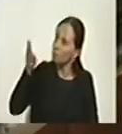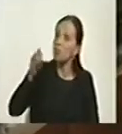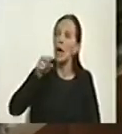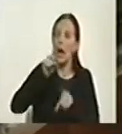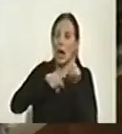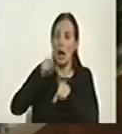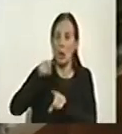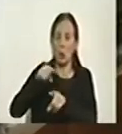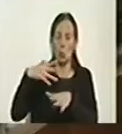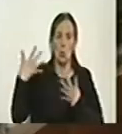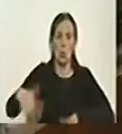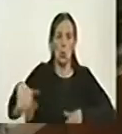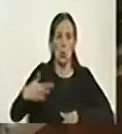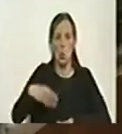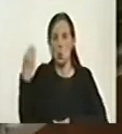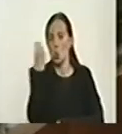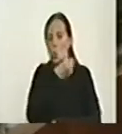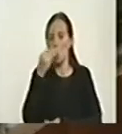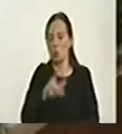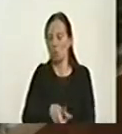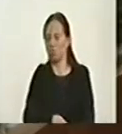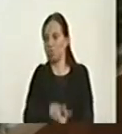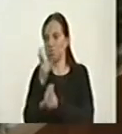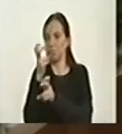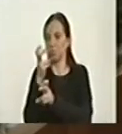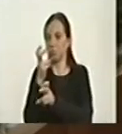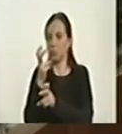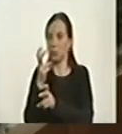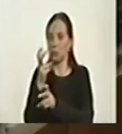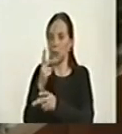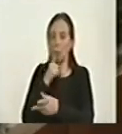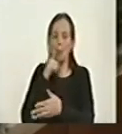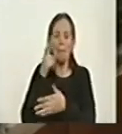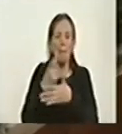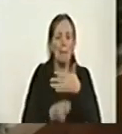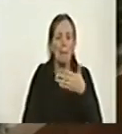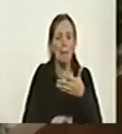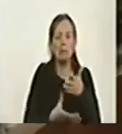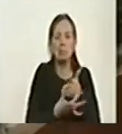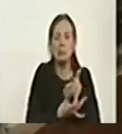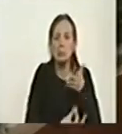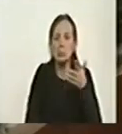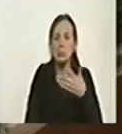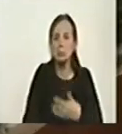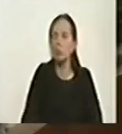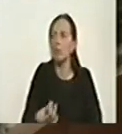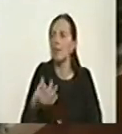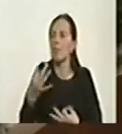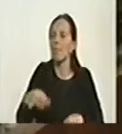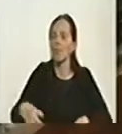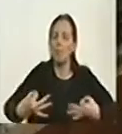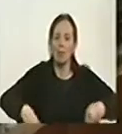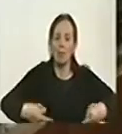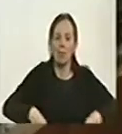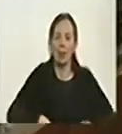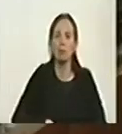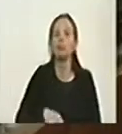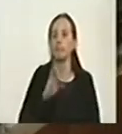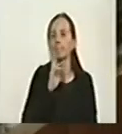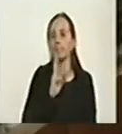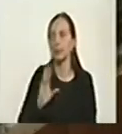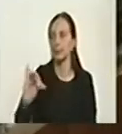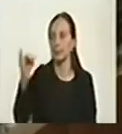a los créditos de los colombianos, pero pagan tasas de miseria a los miles de ahorradores? La respuesta es sí.